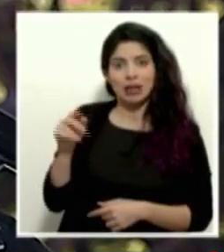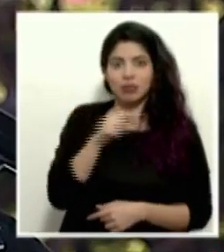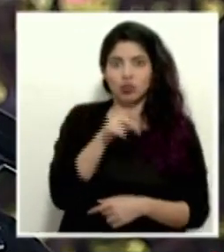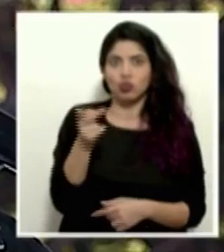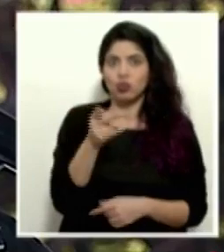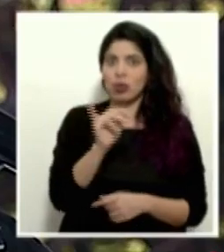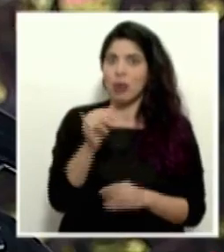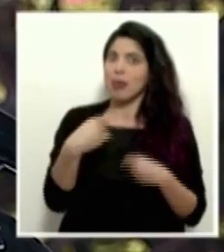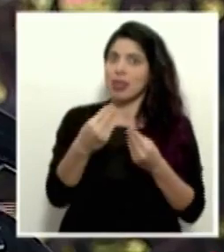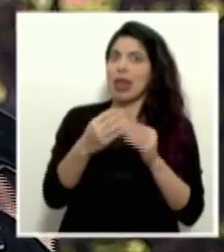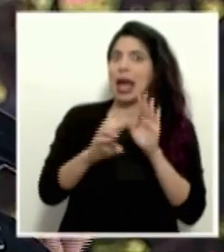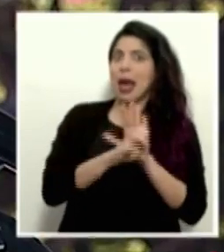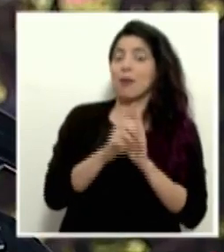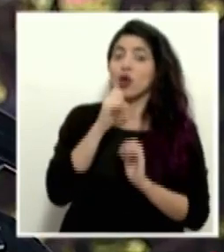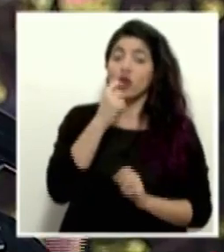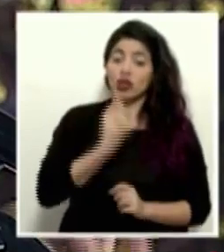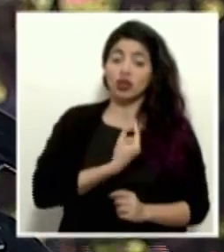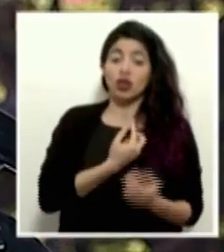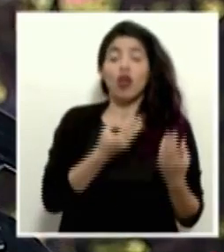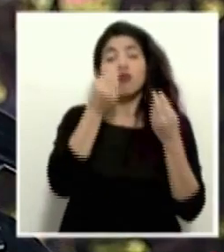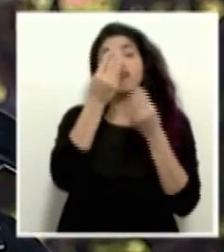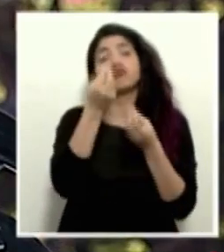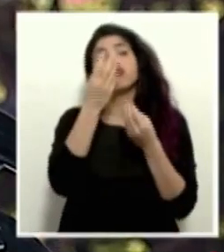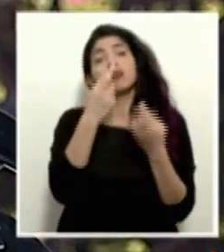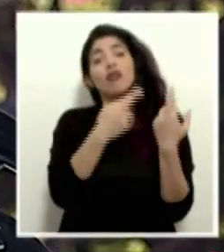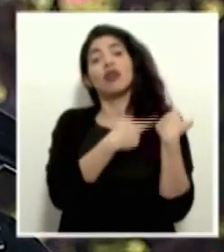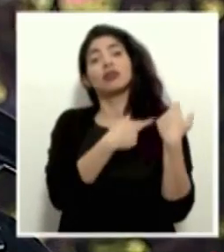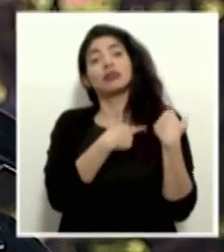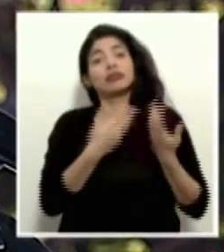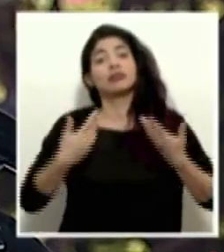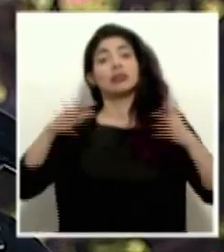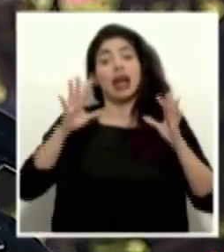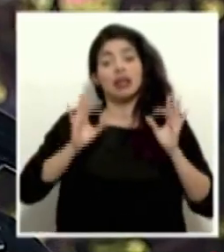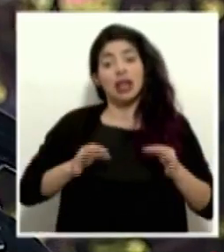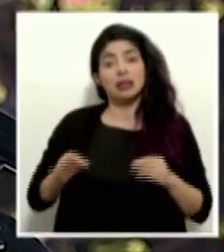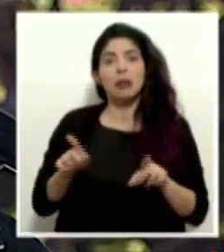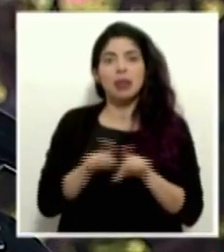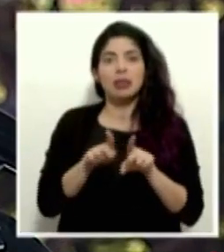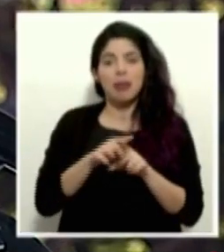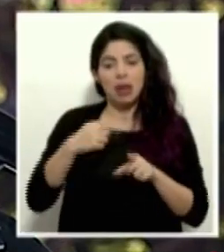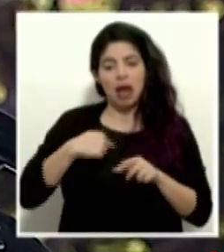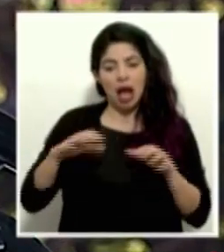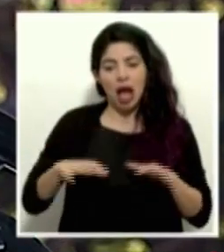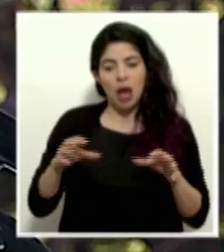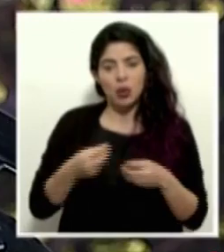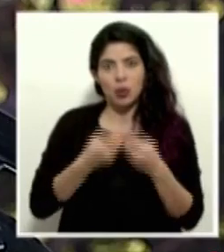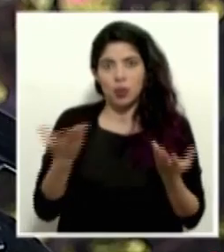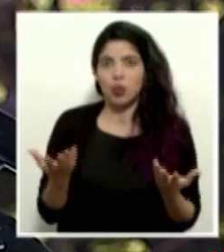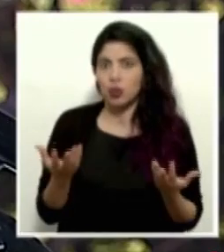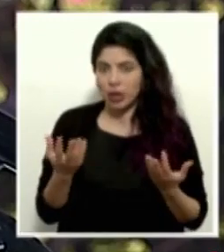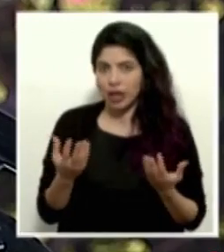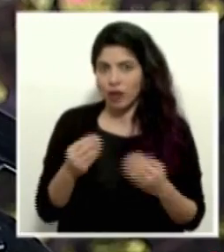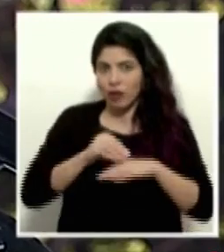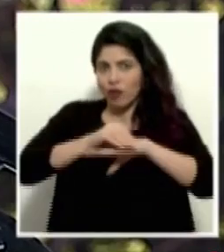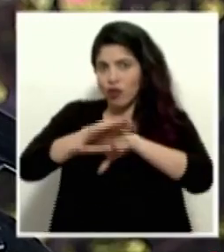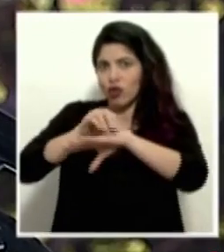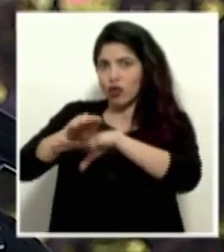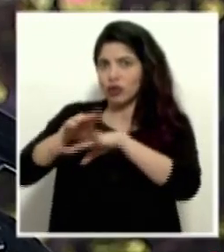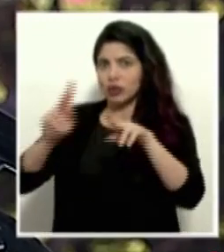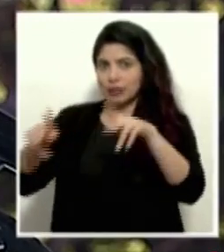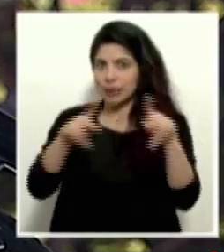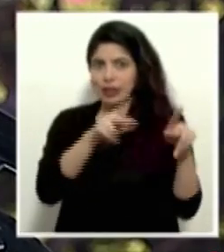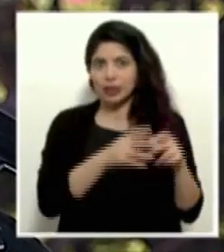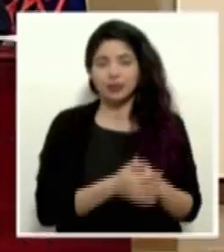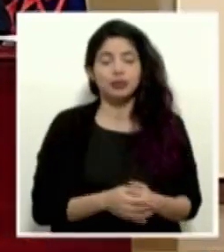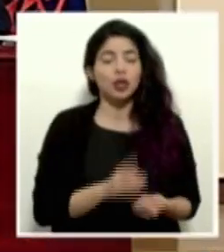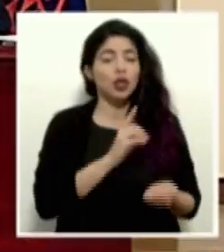que dan ustedes también, que no es solo la responsabilidad de dar datos y de estar tomando las decisiones, sino también con sus actos públicamente, están influyendo mucho en la sociedad.